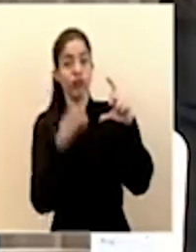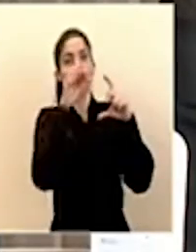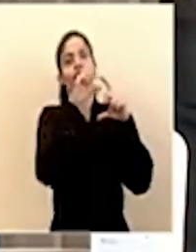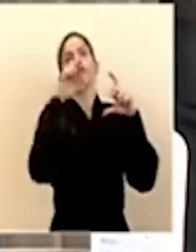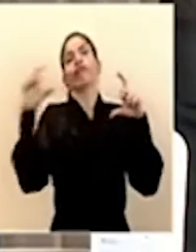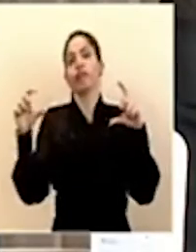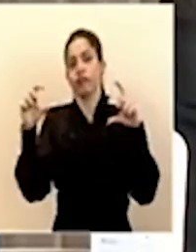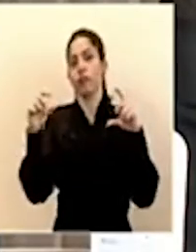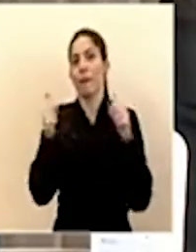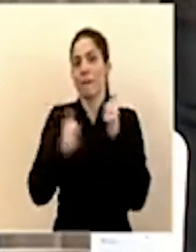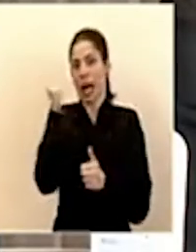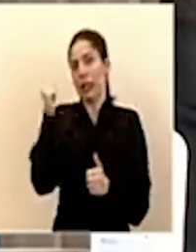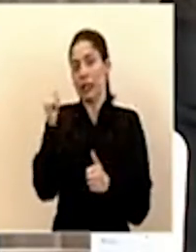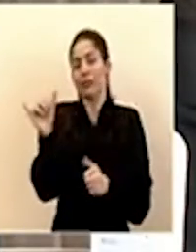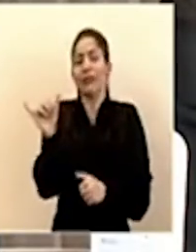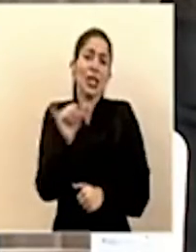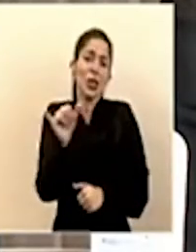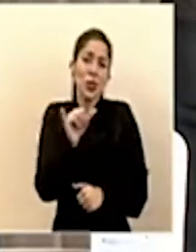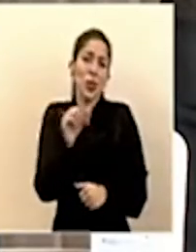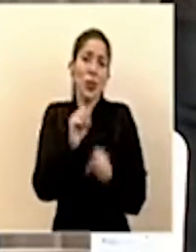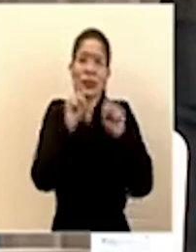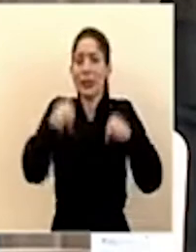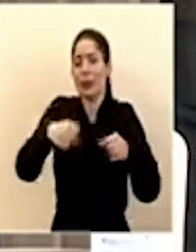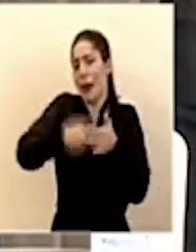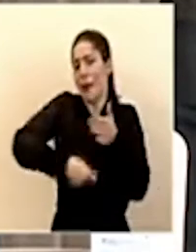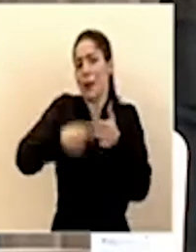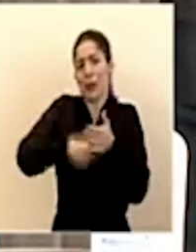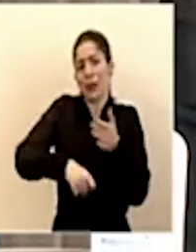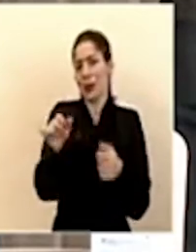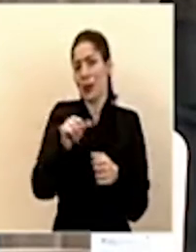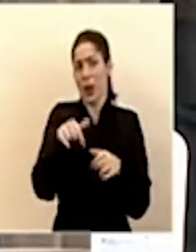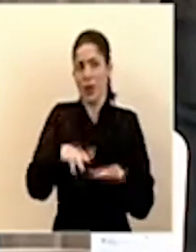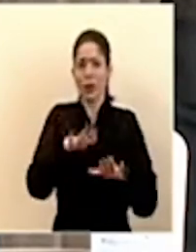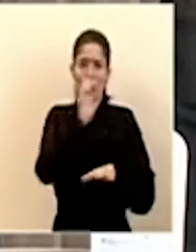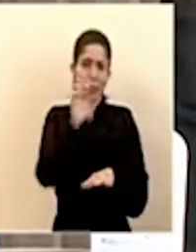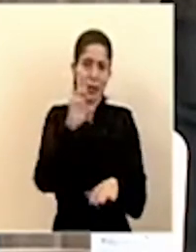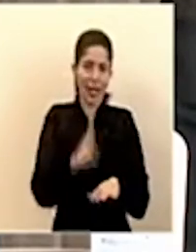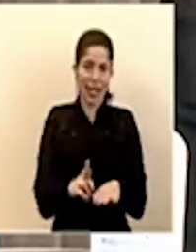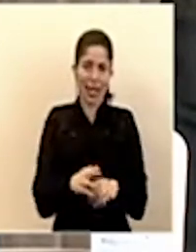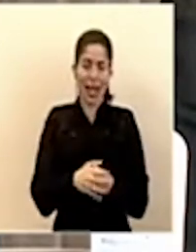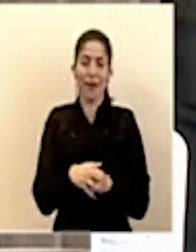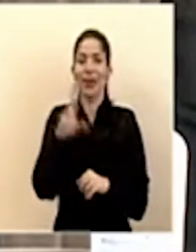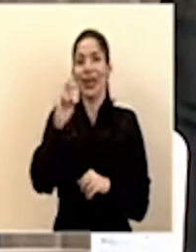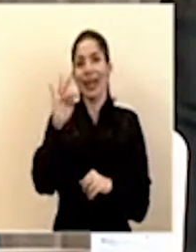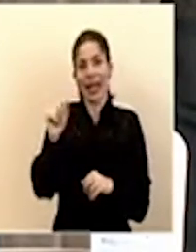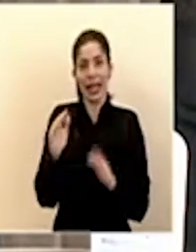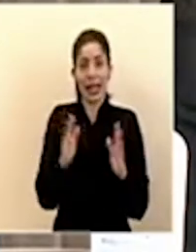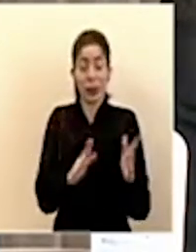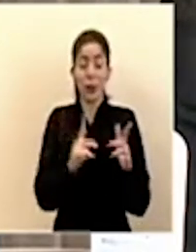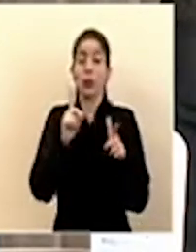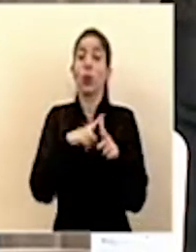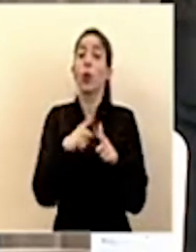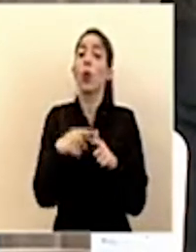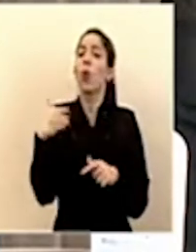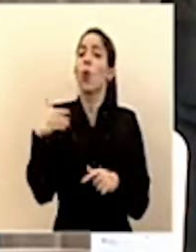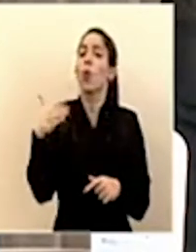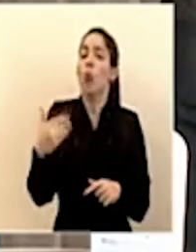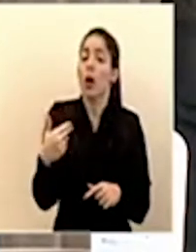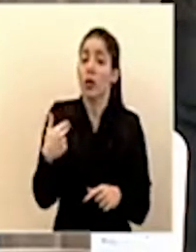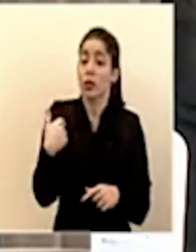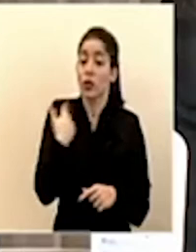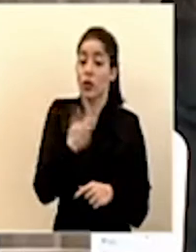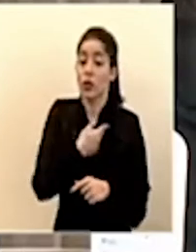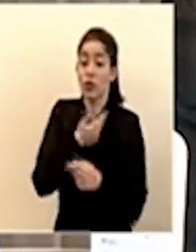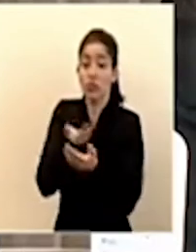poco más, igual que son los sistemas tributarios progresivos de Costa Rica en renta. Entonces, cuando se presente